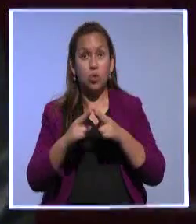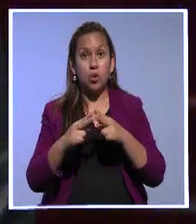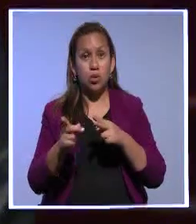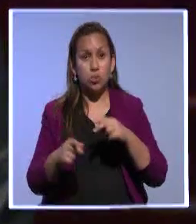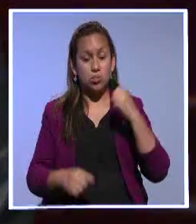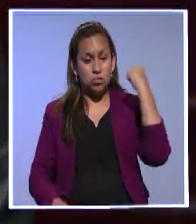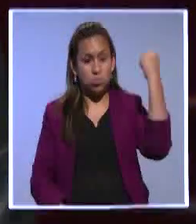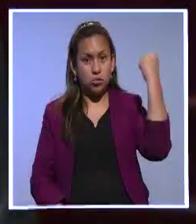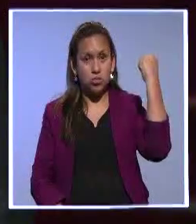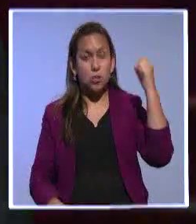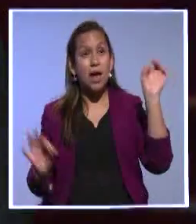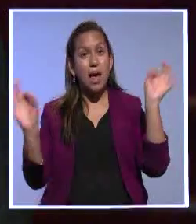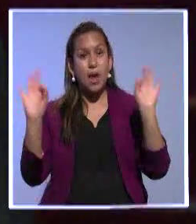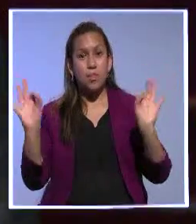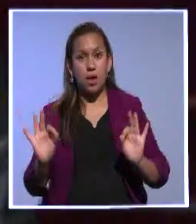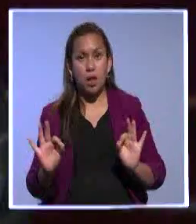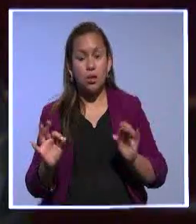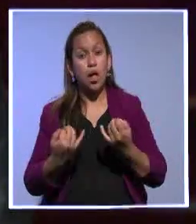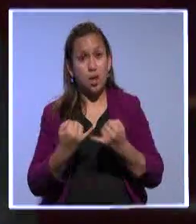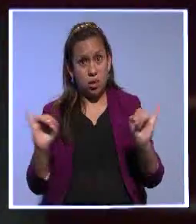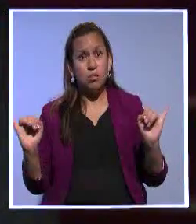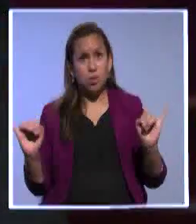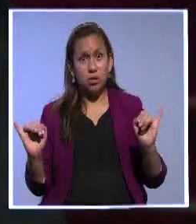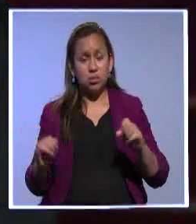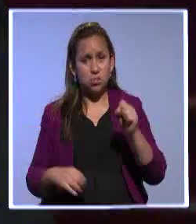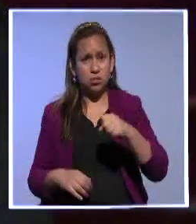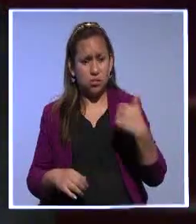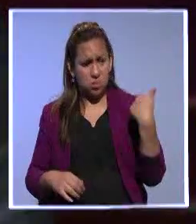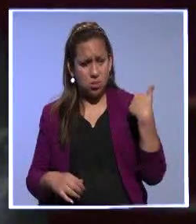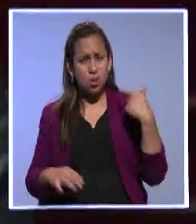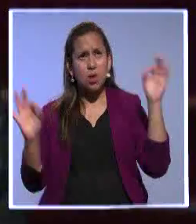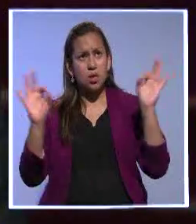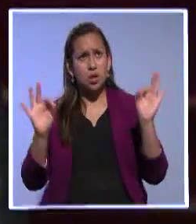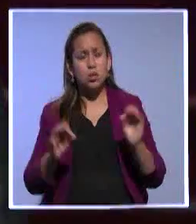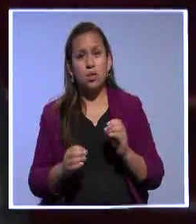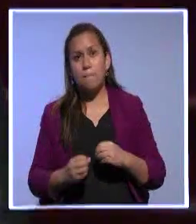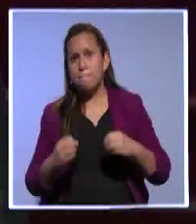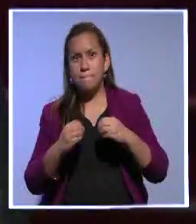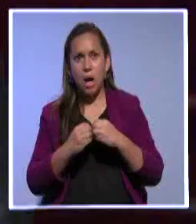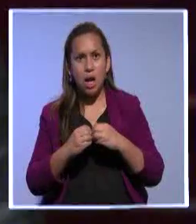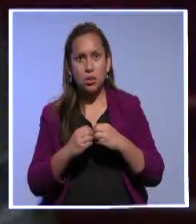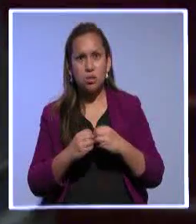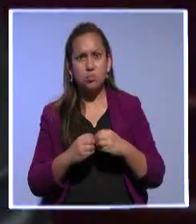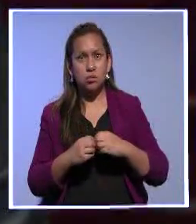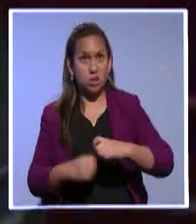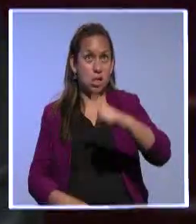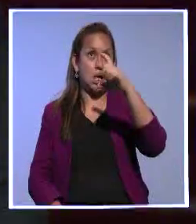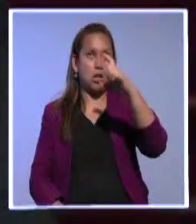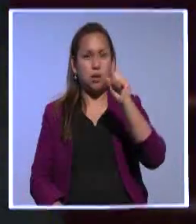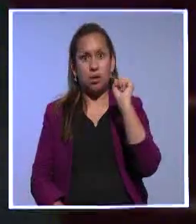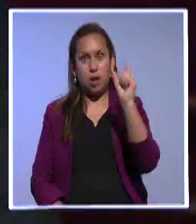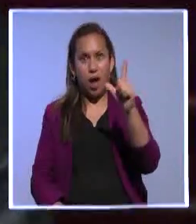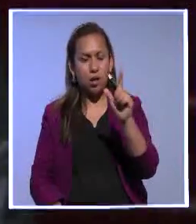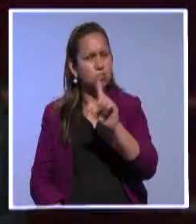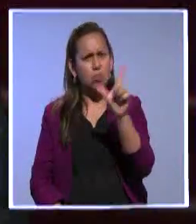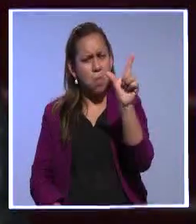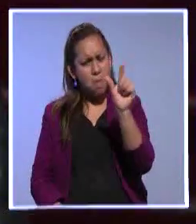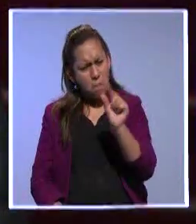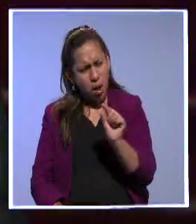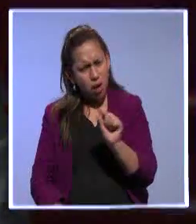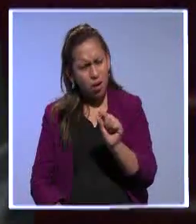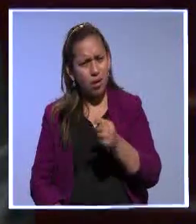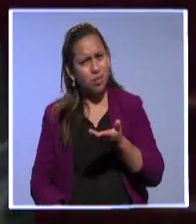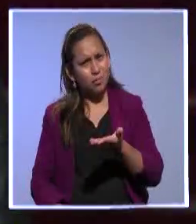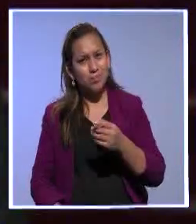soberanía energética. Es un elemento fundamental, contar con energía más barata nos va a permitir como país ser más competitivos. El presidente Correa